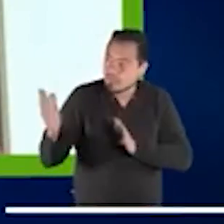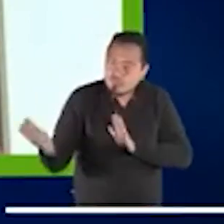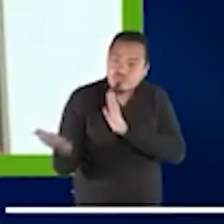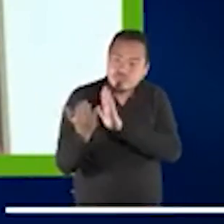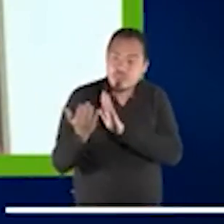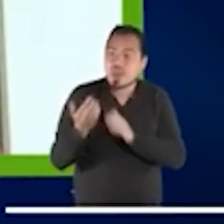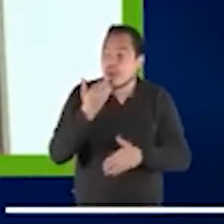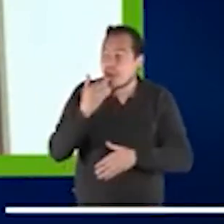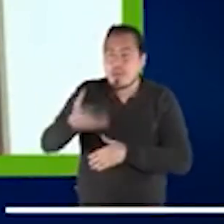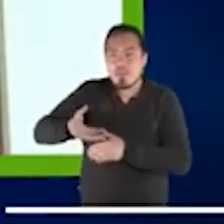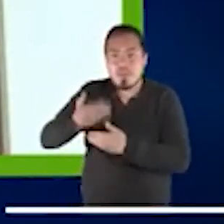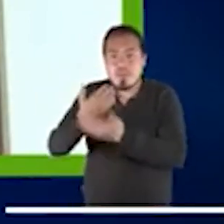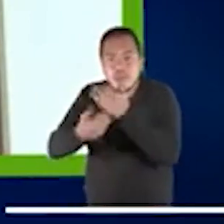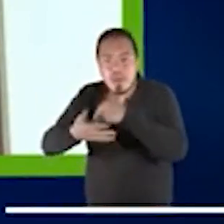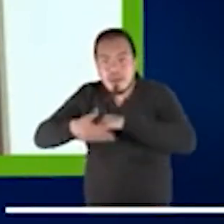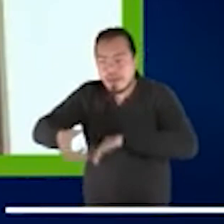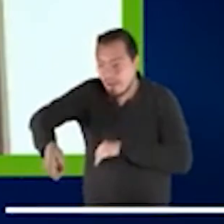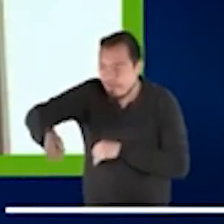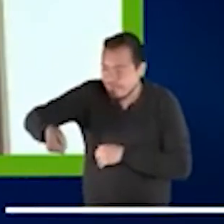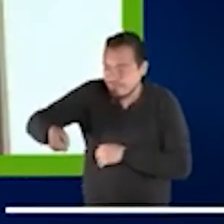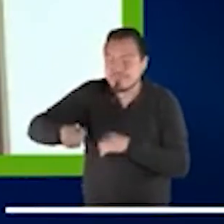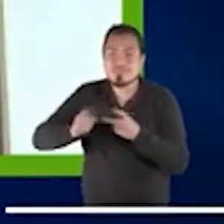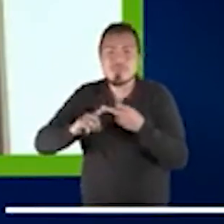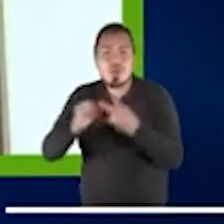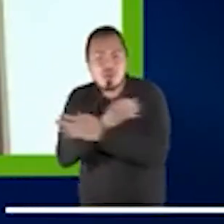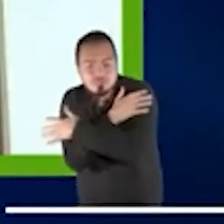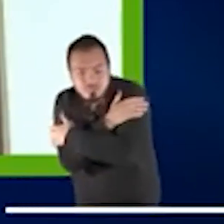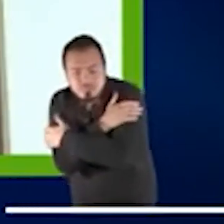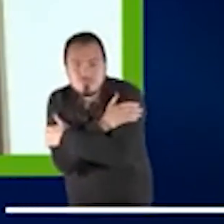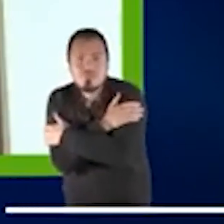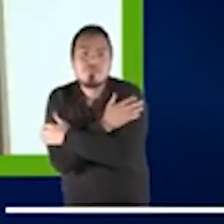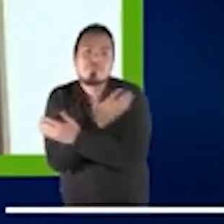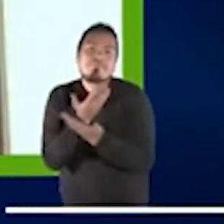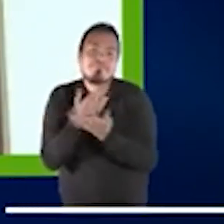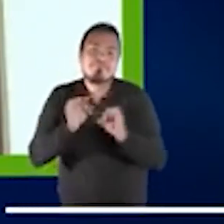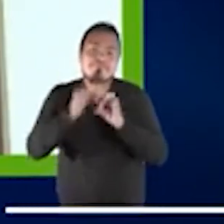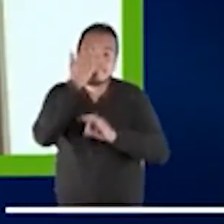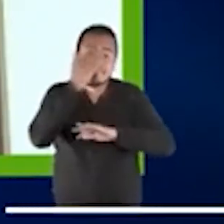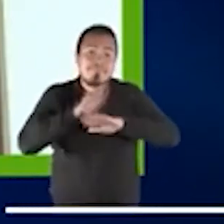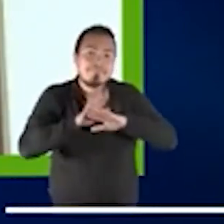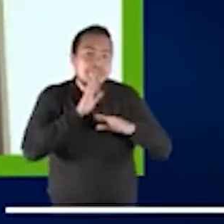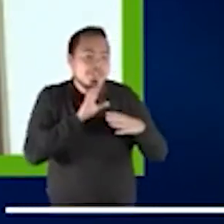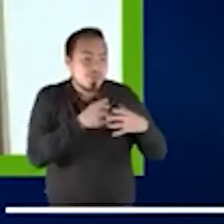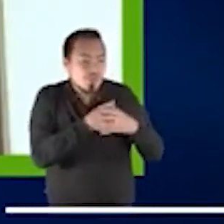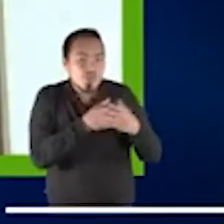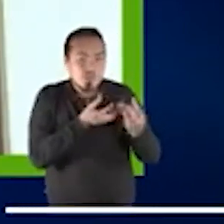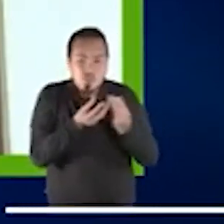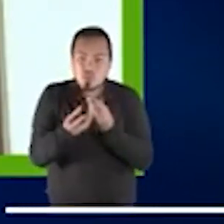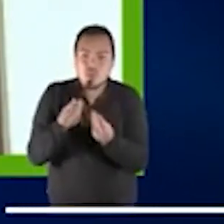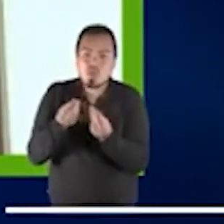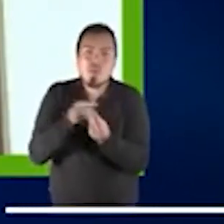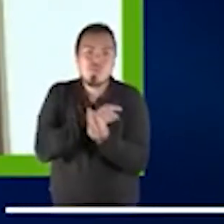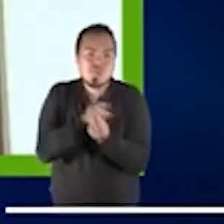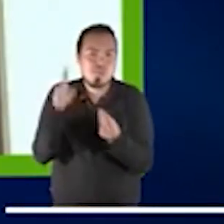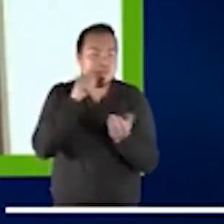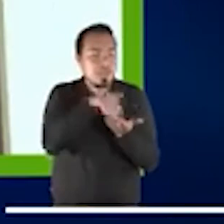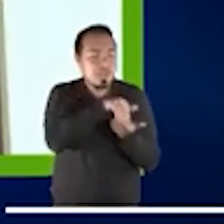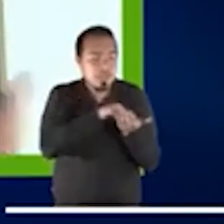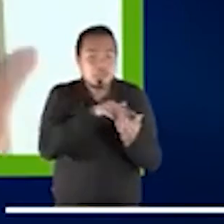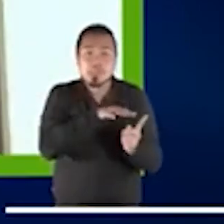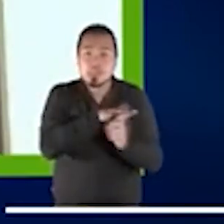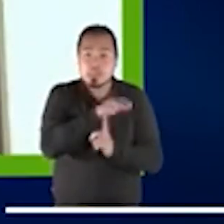darse la mano, a veces un abrazo, también con los grupos más vulnerables, tener un espacio de